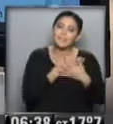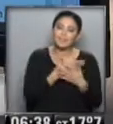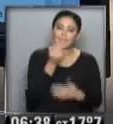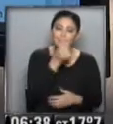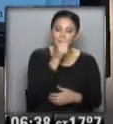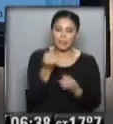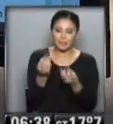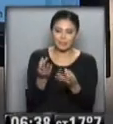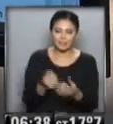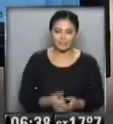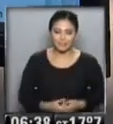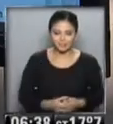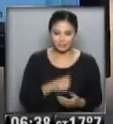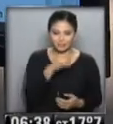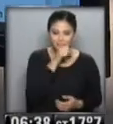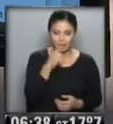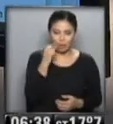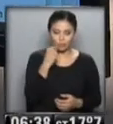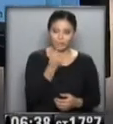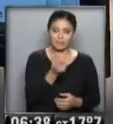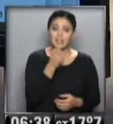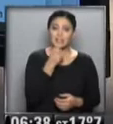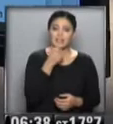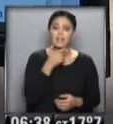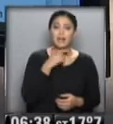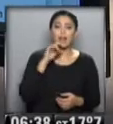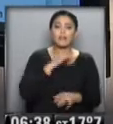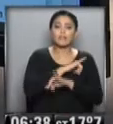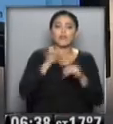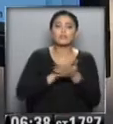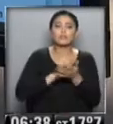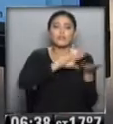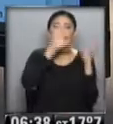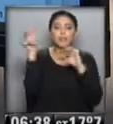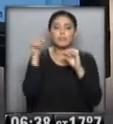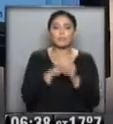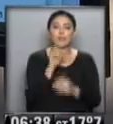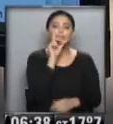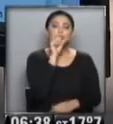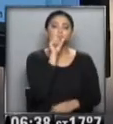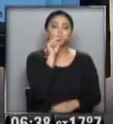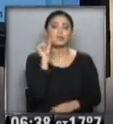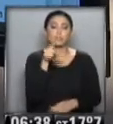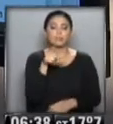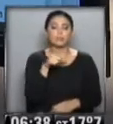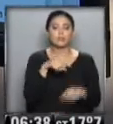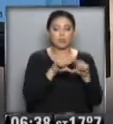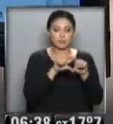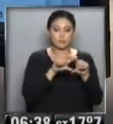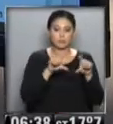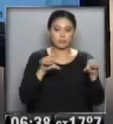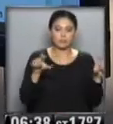fin de semana... ...si quieren están informados... ...del tiempo... cada ratito... ...el Twitter de Nadia... ...es... ...arroba Nadia guión bajo